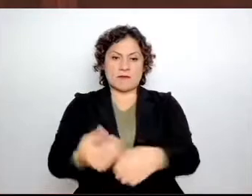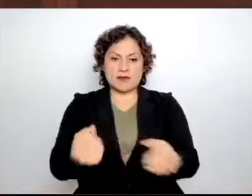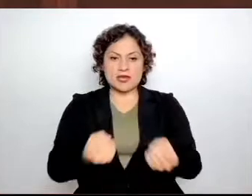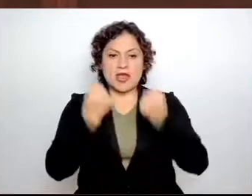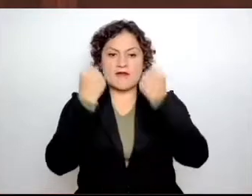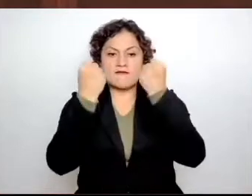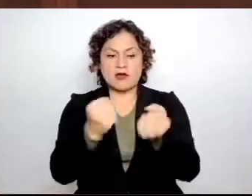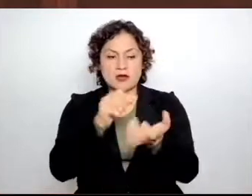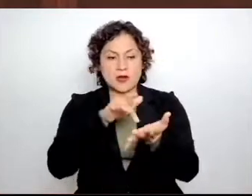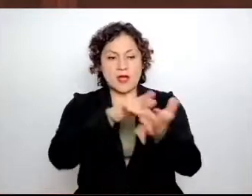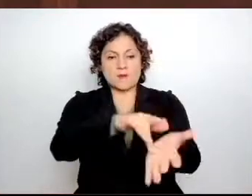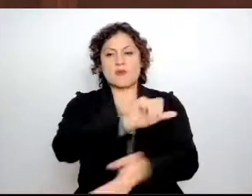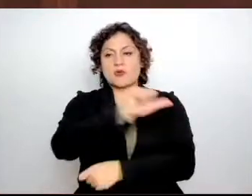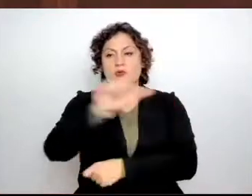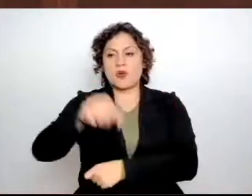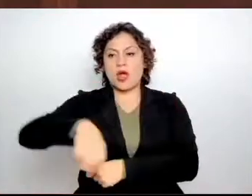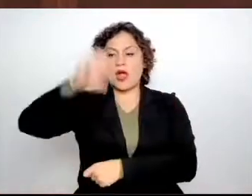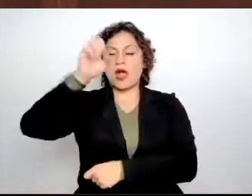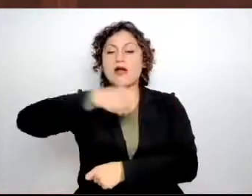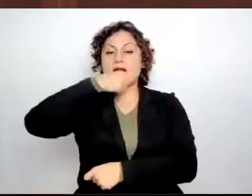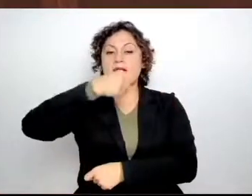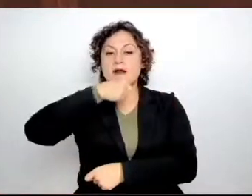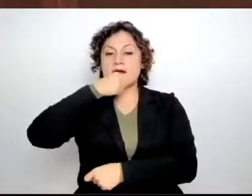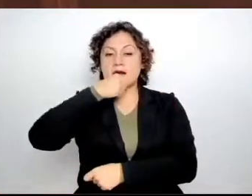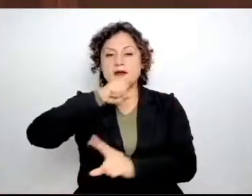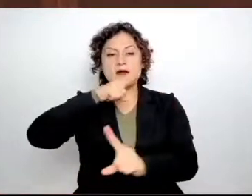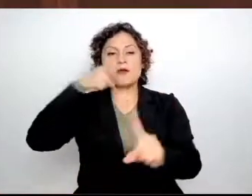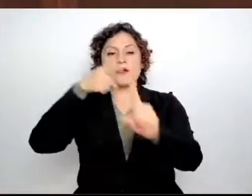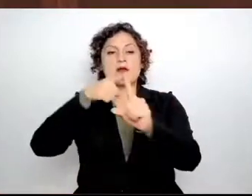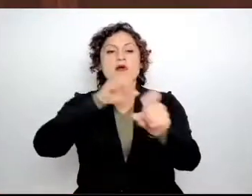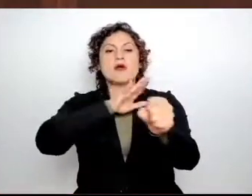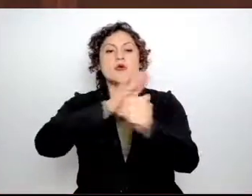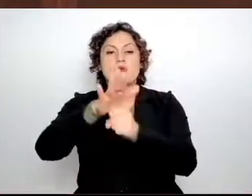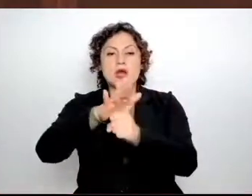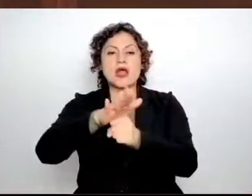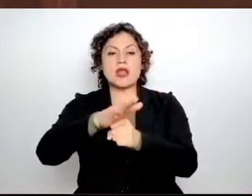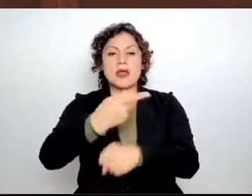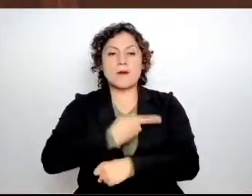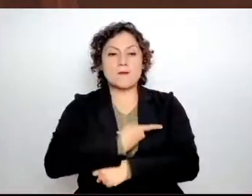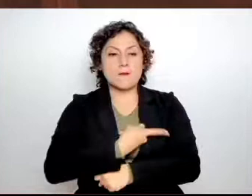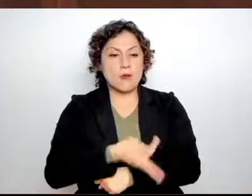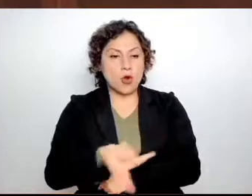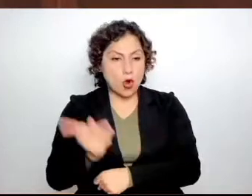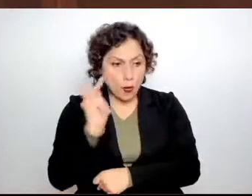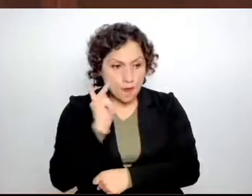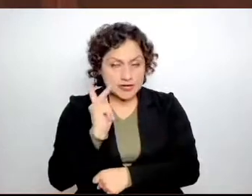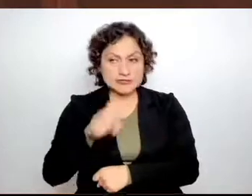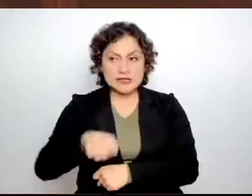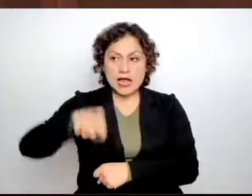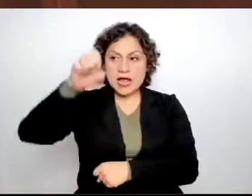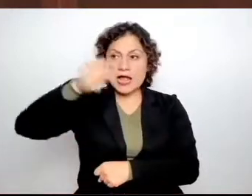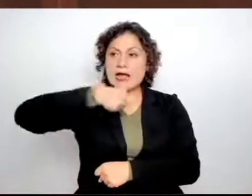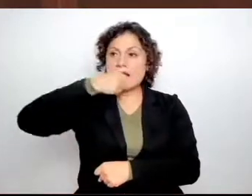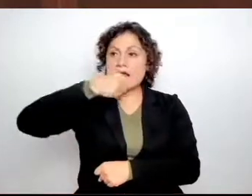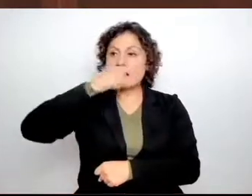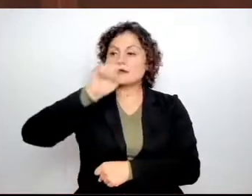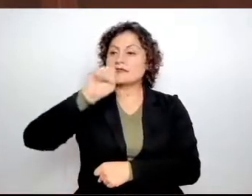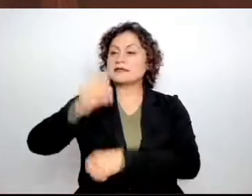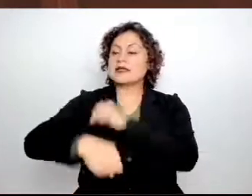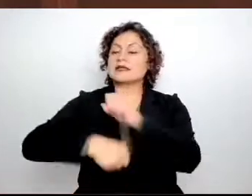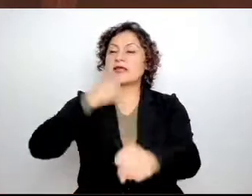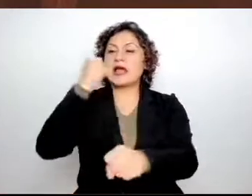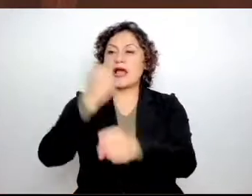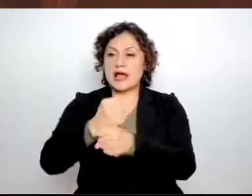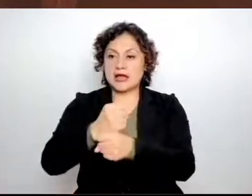a personas adultas mayores, que busca reducir la condición de pobreza de los mayores de 60 años y ofrece